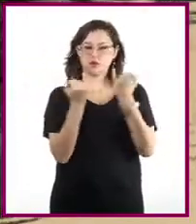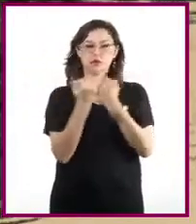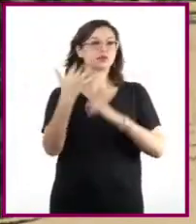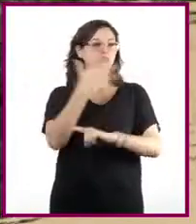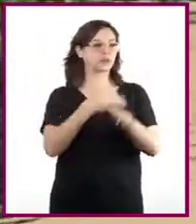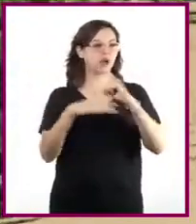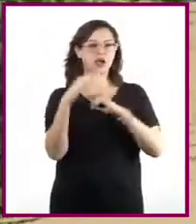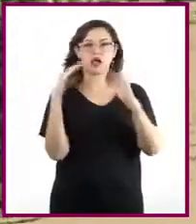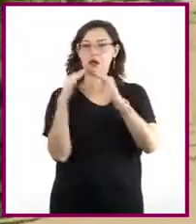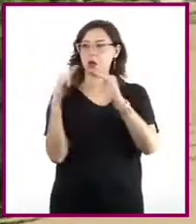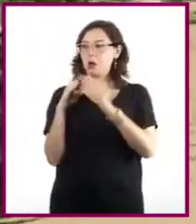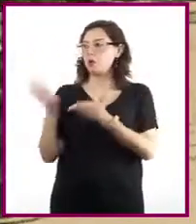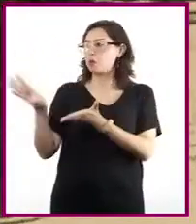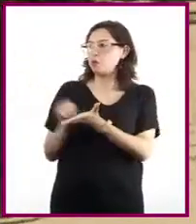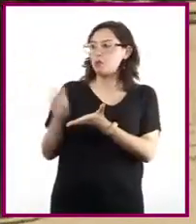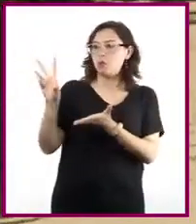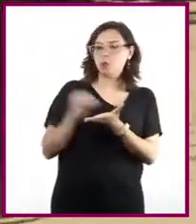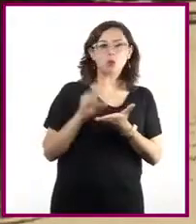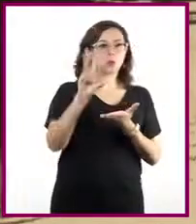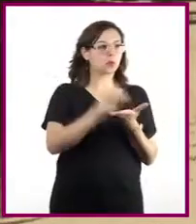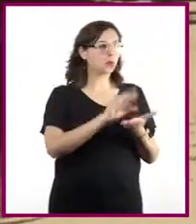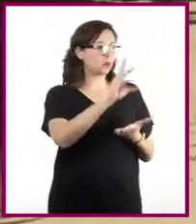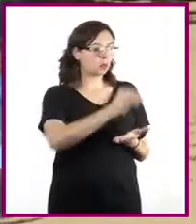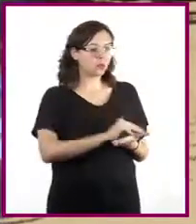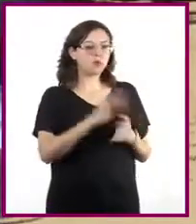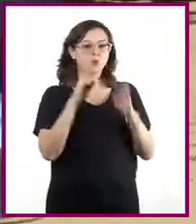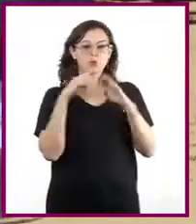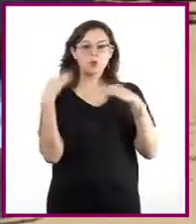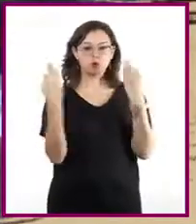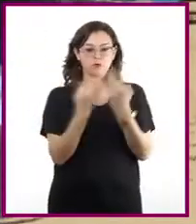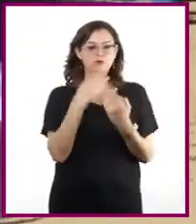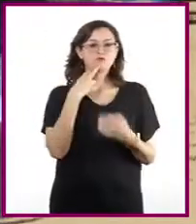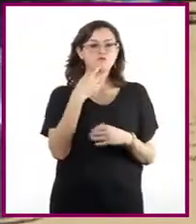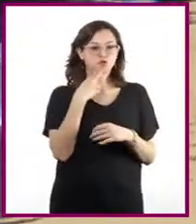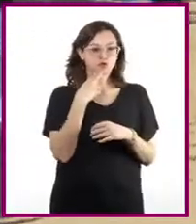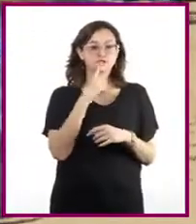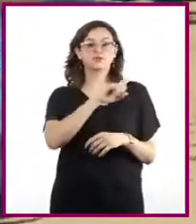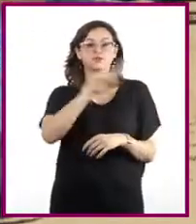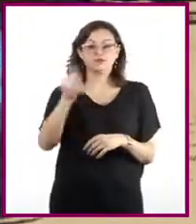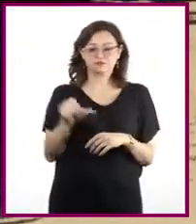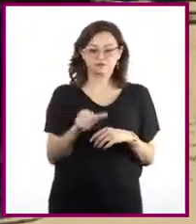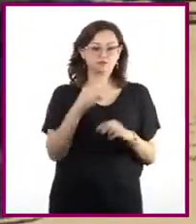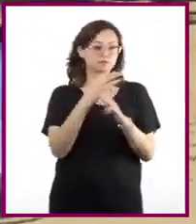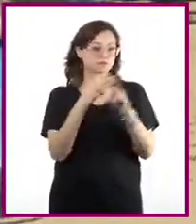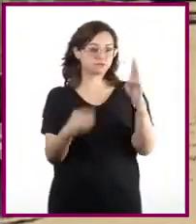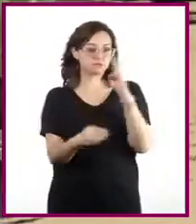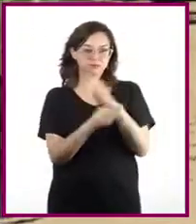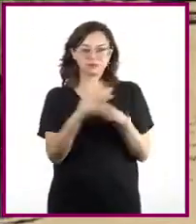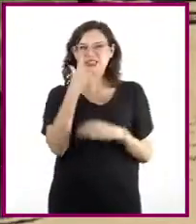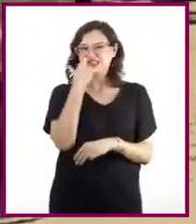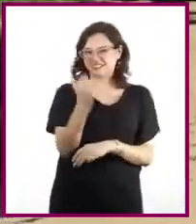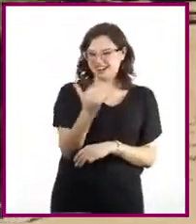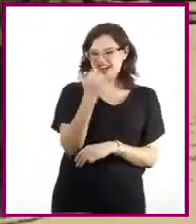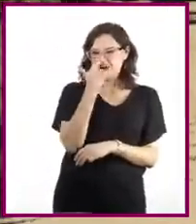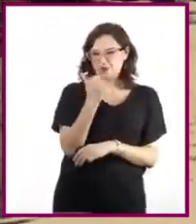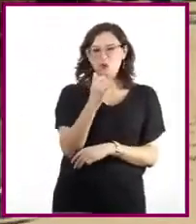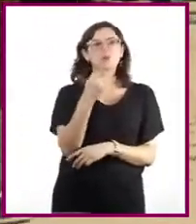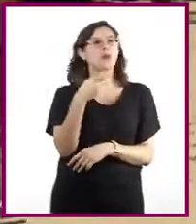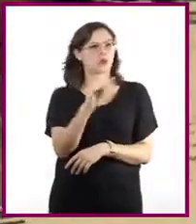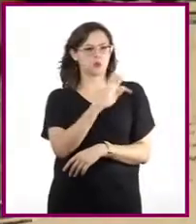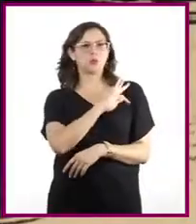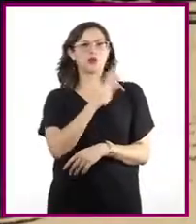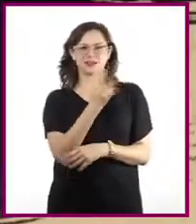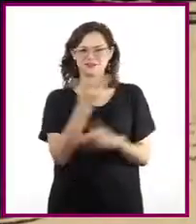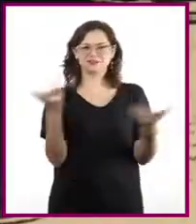recolecciones que hayas realizado en algunos otros lugares. Y de esta manera, podrás utilizar materiales inusuales en la creación de tus obras